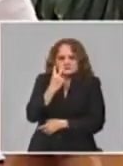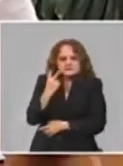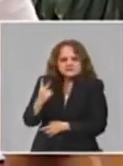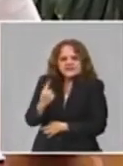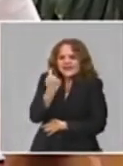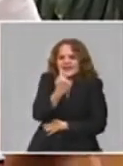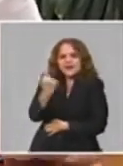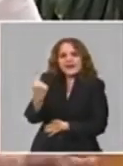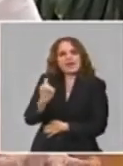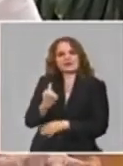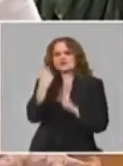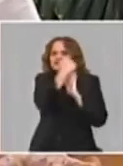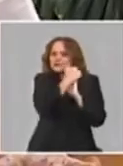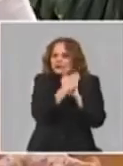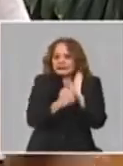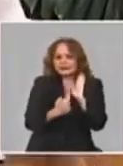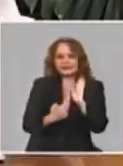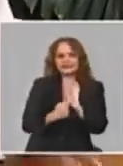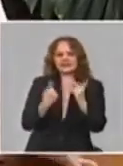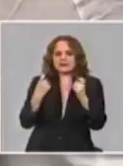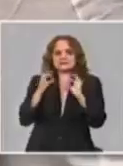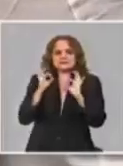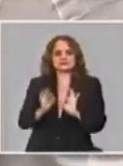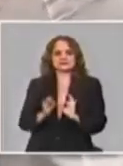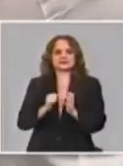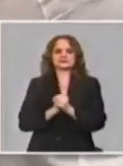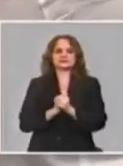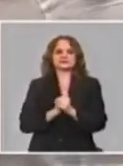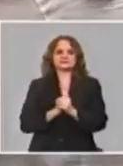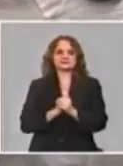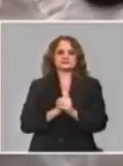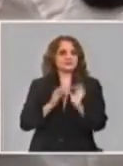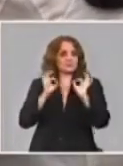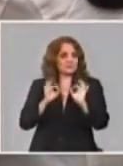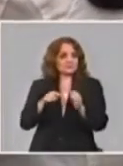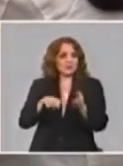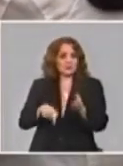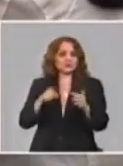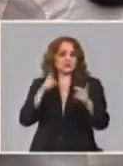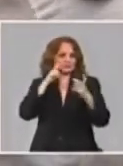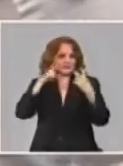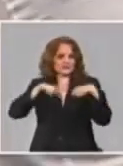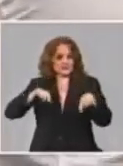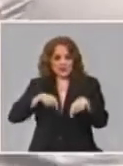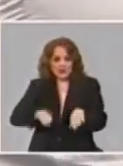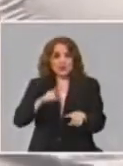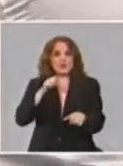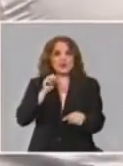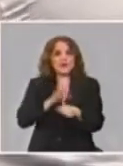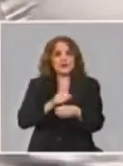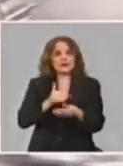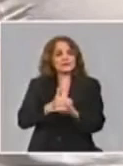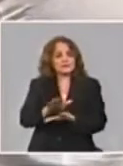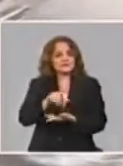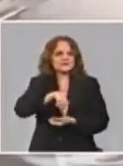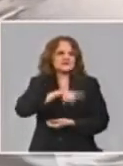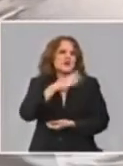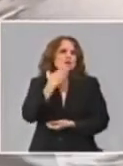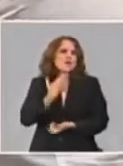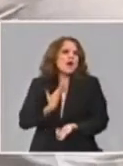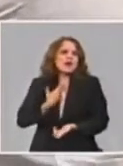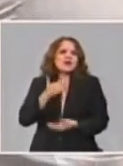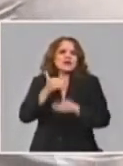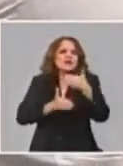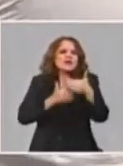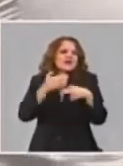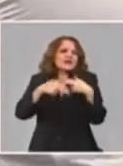todos nosotros de una gran significación además de ese estudio de campo ahora que empieza cuáles son los pasos que debemos seguir hacia adelante o